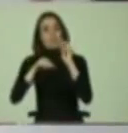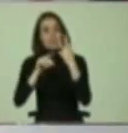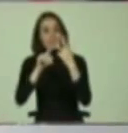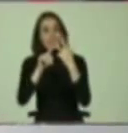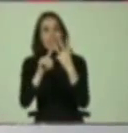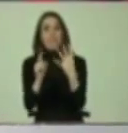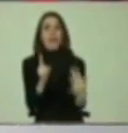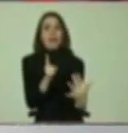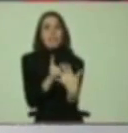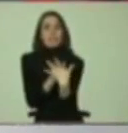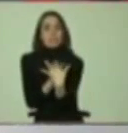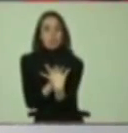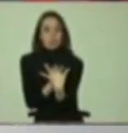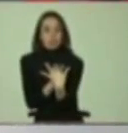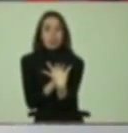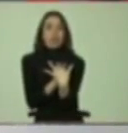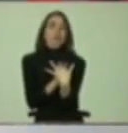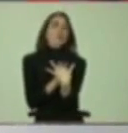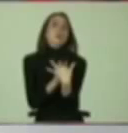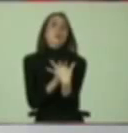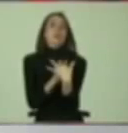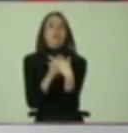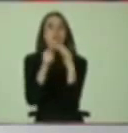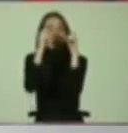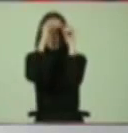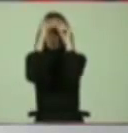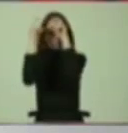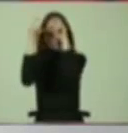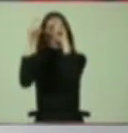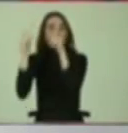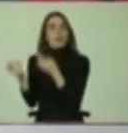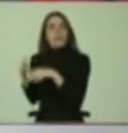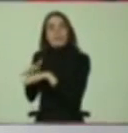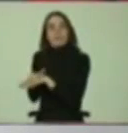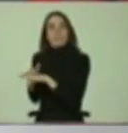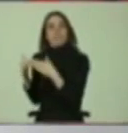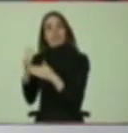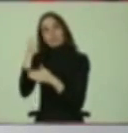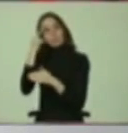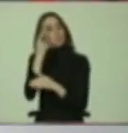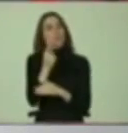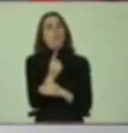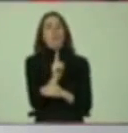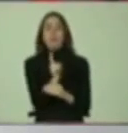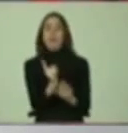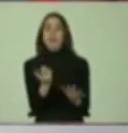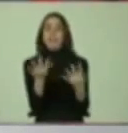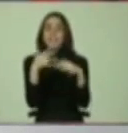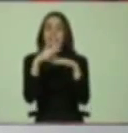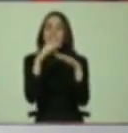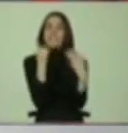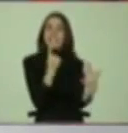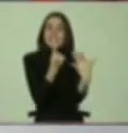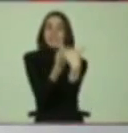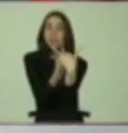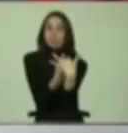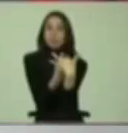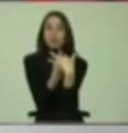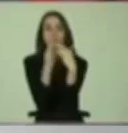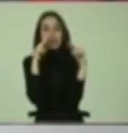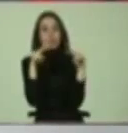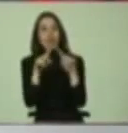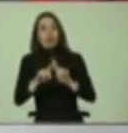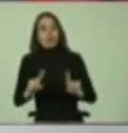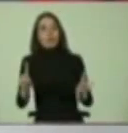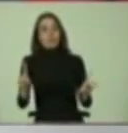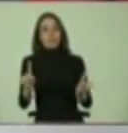veces se está llamando inclusión a un paradigma de integración. Y la inclusión, la mirada es muy distinta. Ya